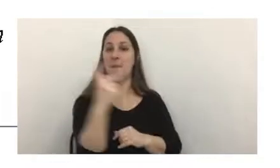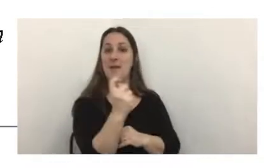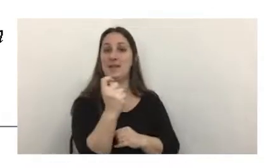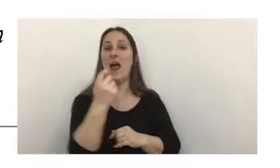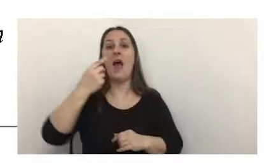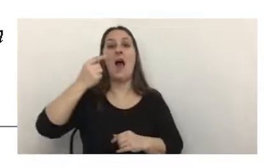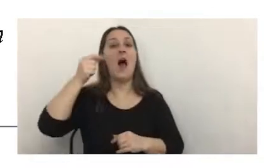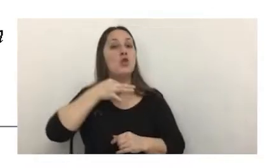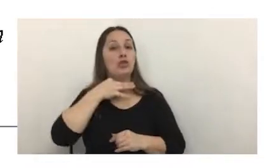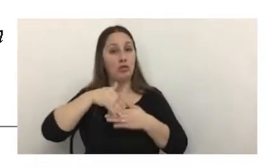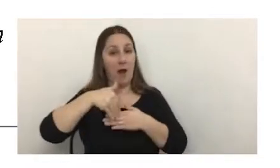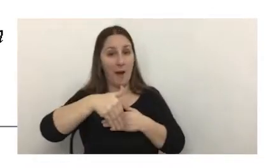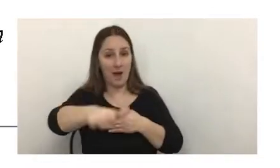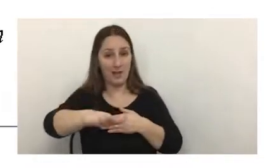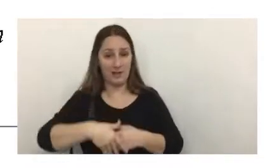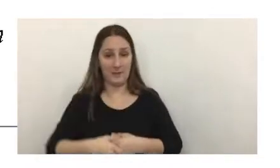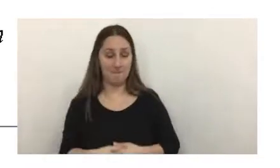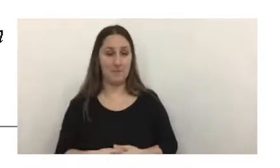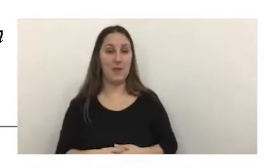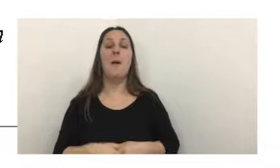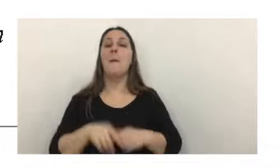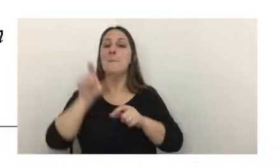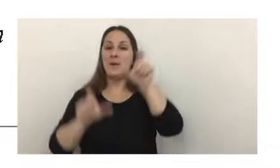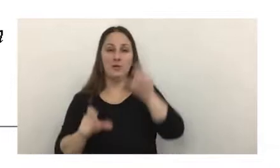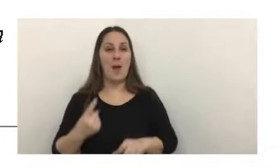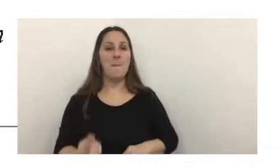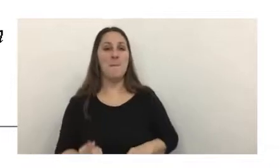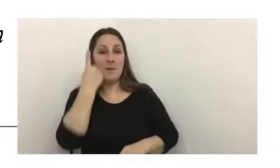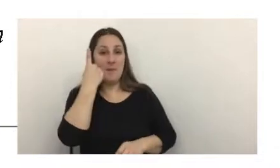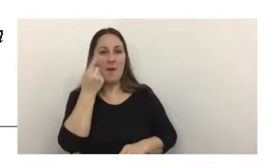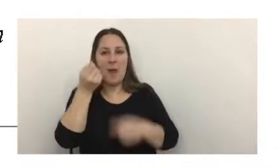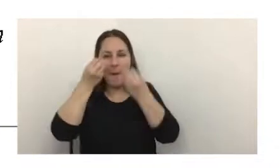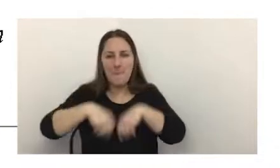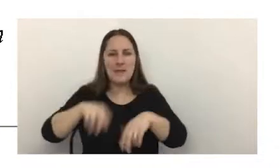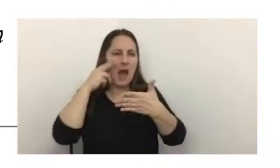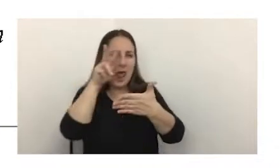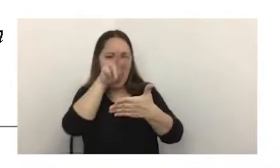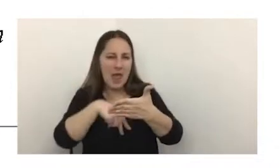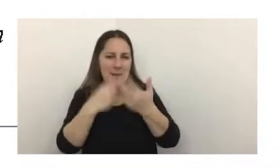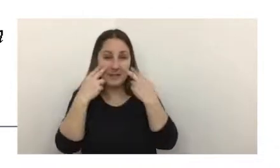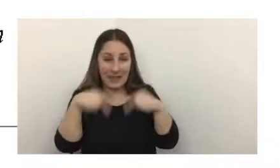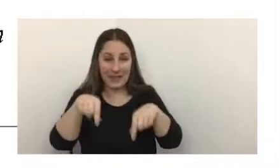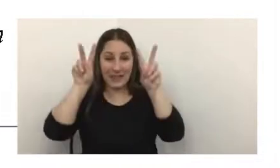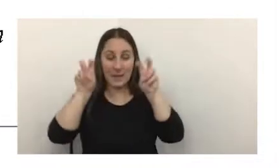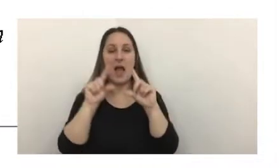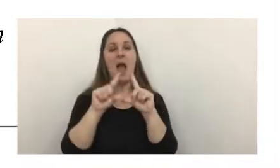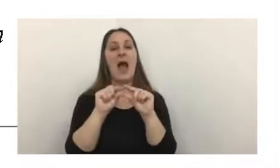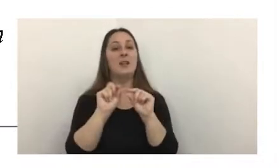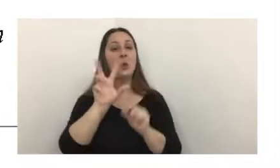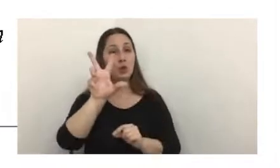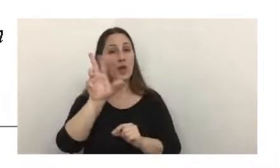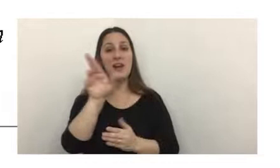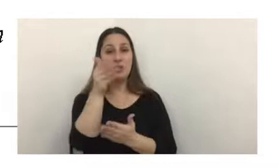agosto. Por supuesto que para aquellos que por primera vez van a estudiar el tema o conocerlo, el artículo 3 de esta